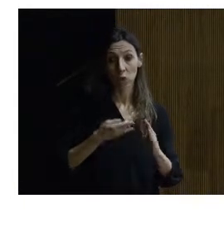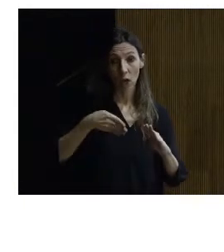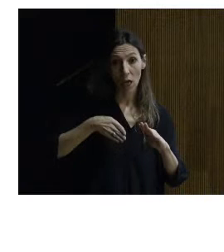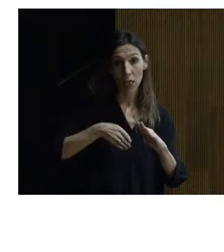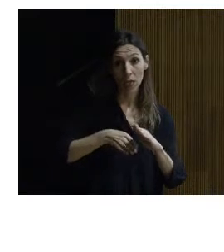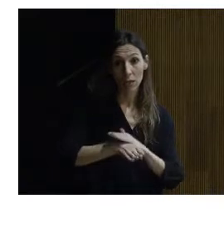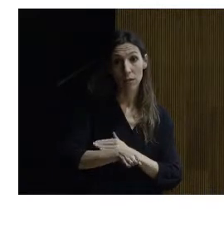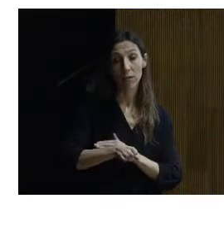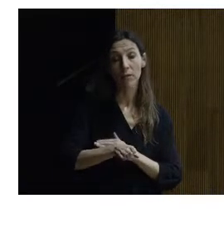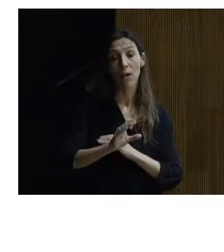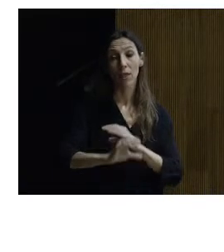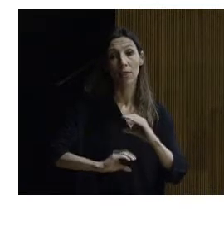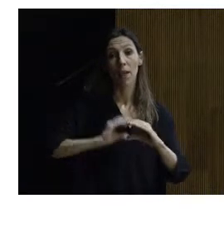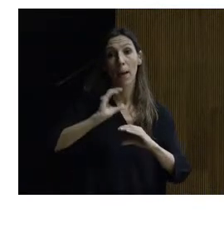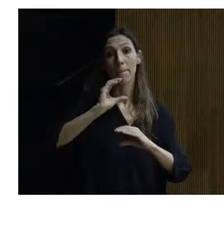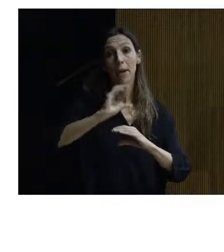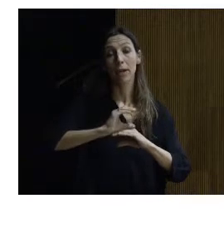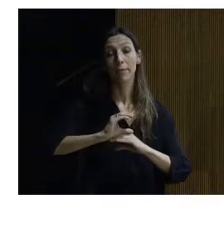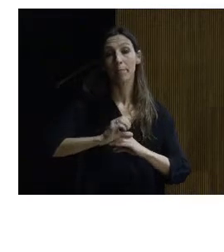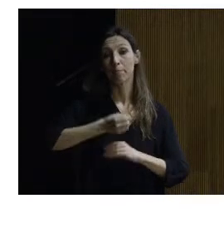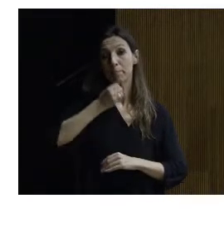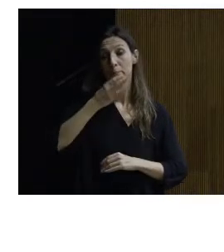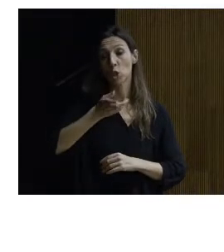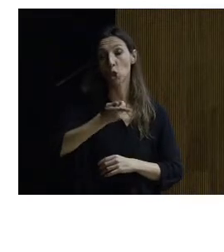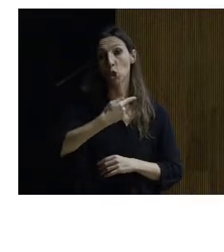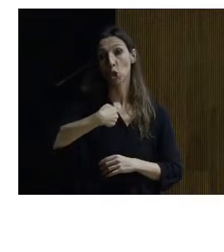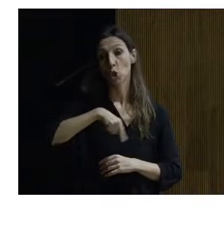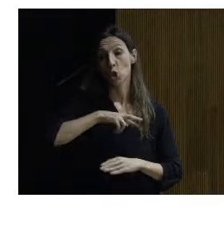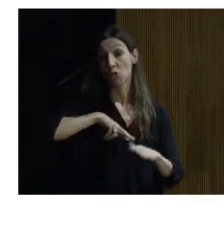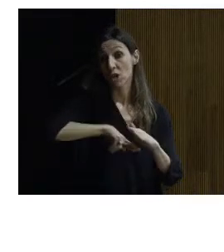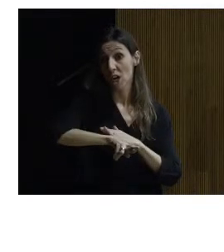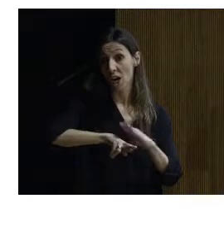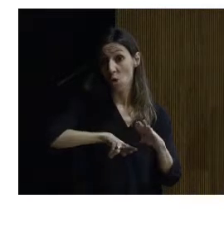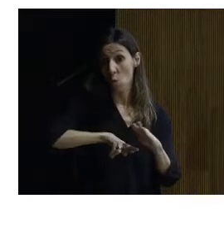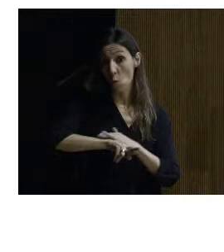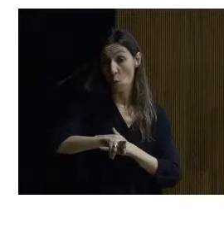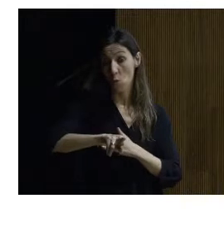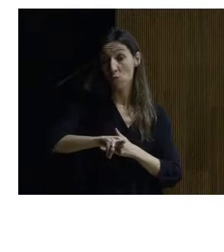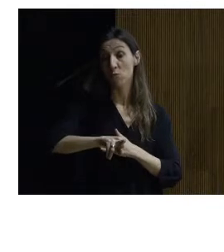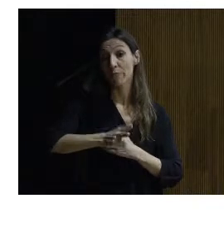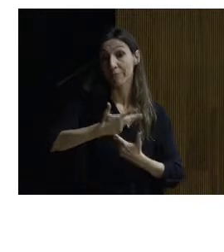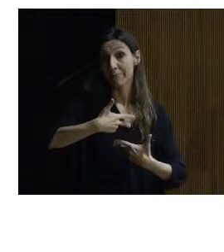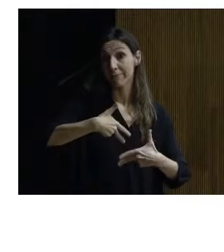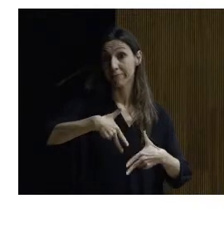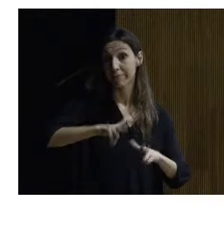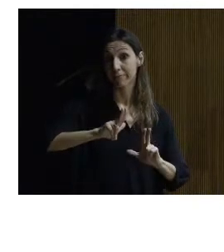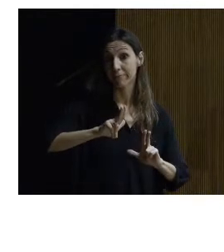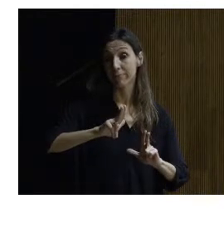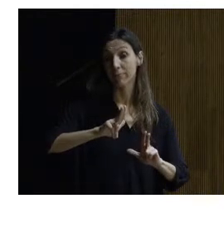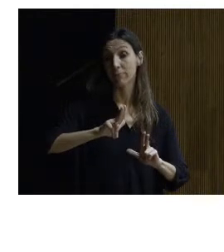del CEAPAT y bueno nosotros somos un recurso que está a vuestra disposición para